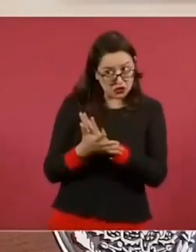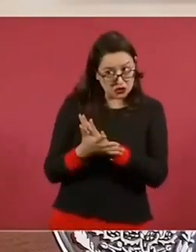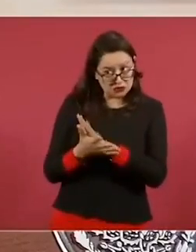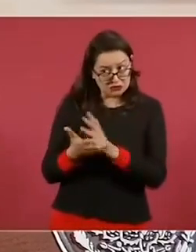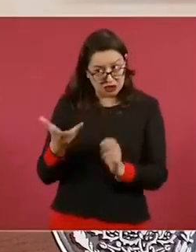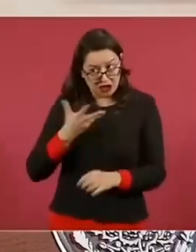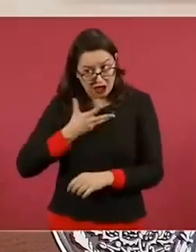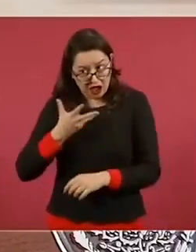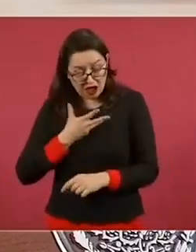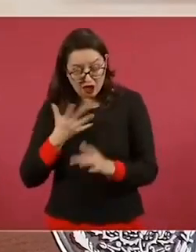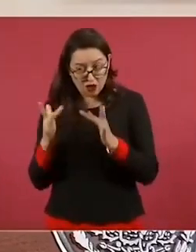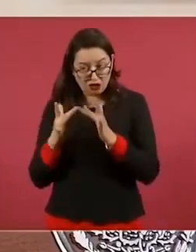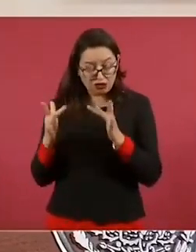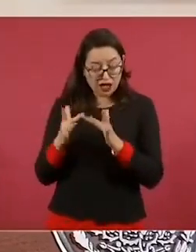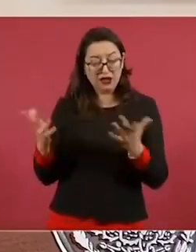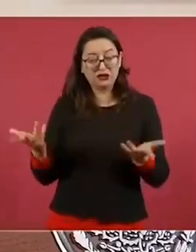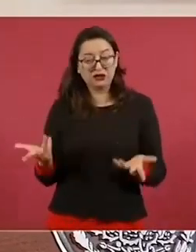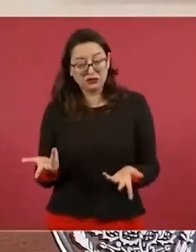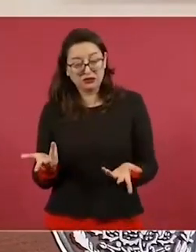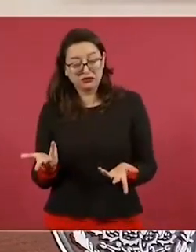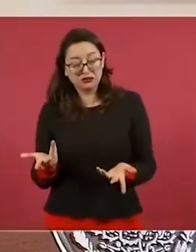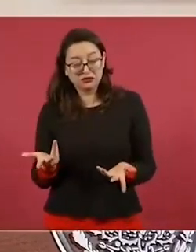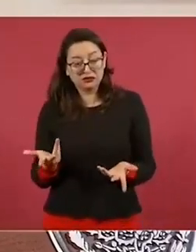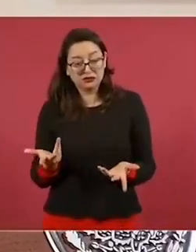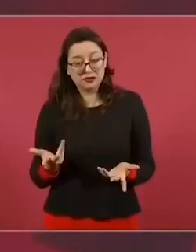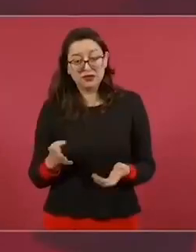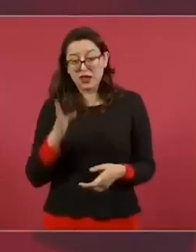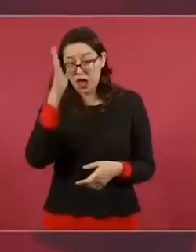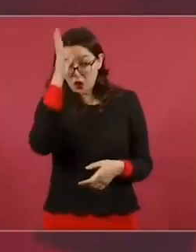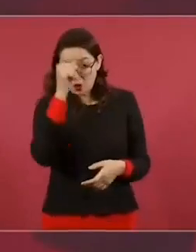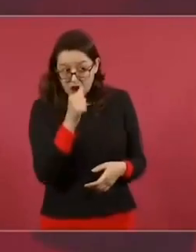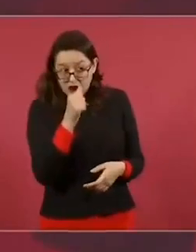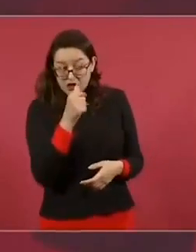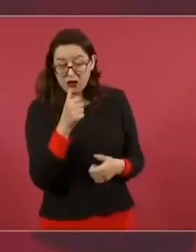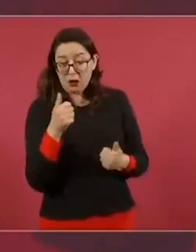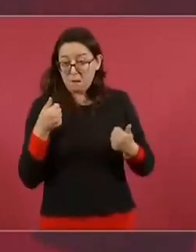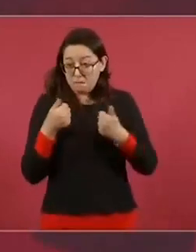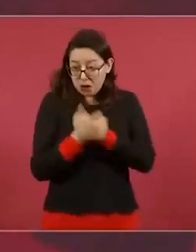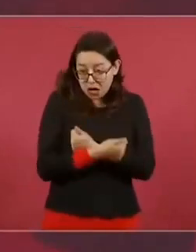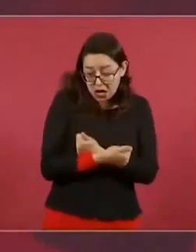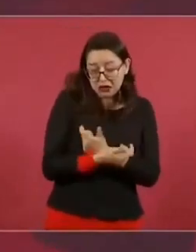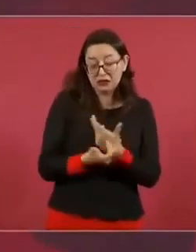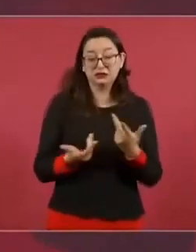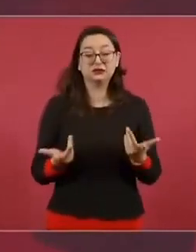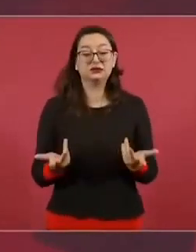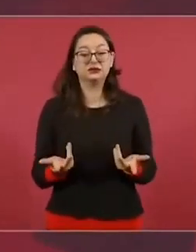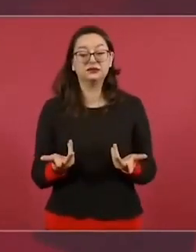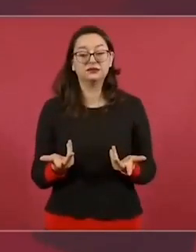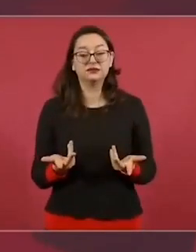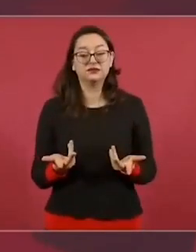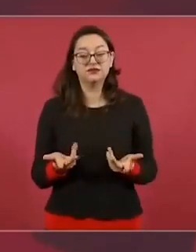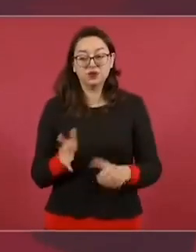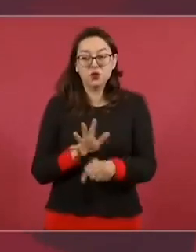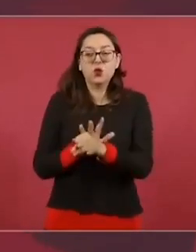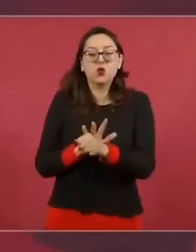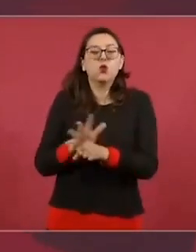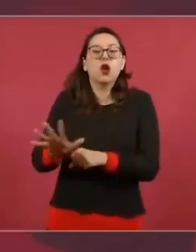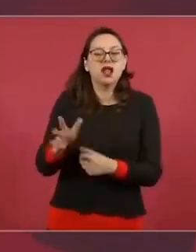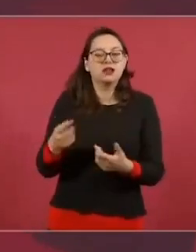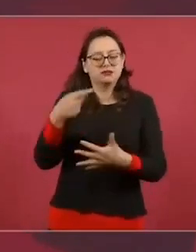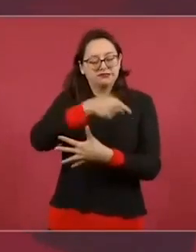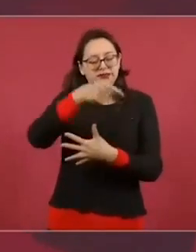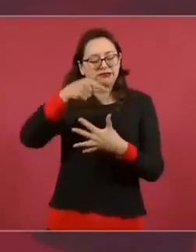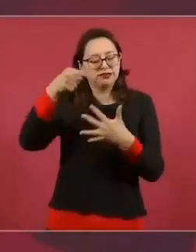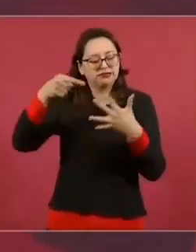vínculos, los acuerdos y,